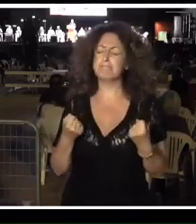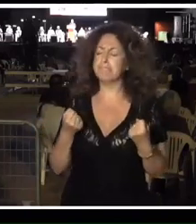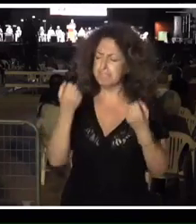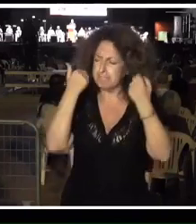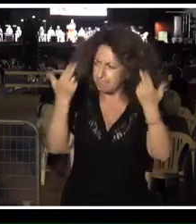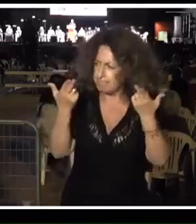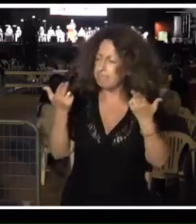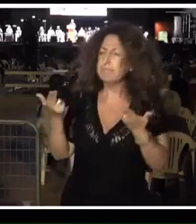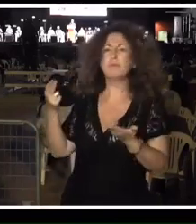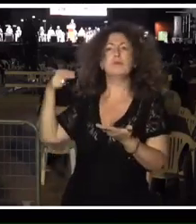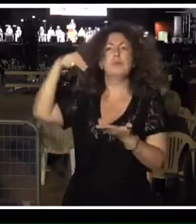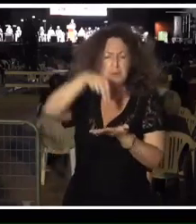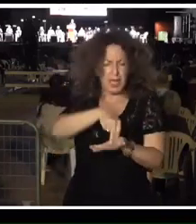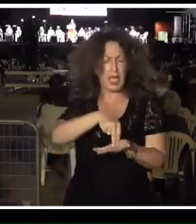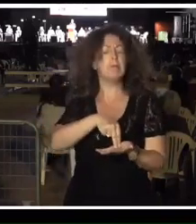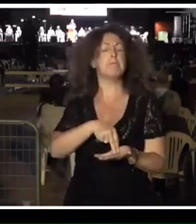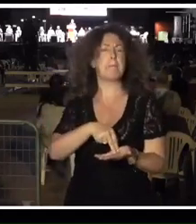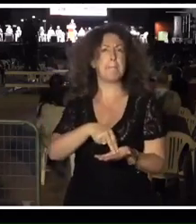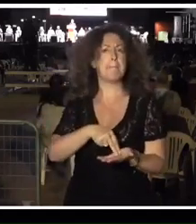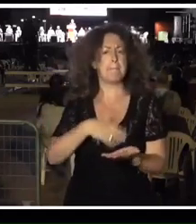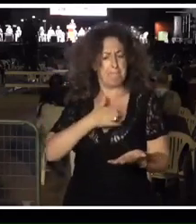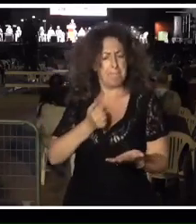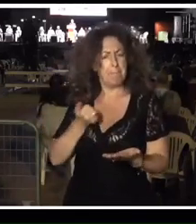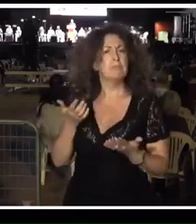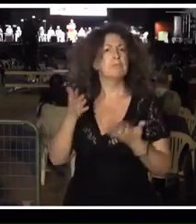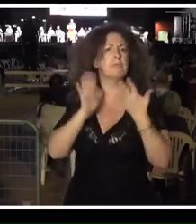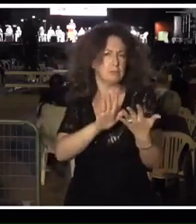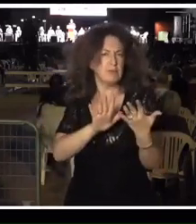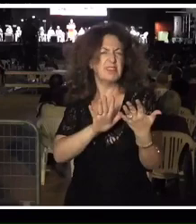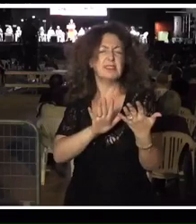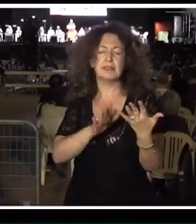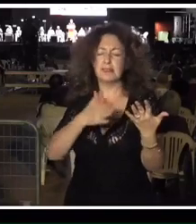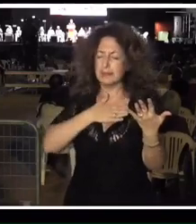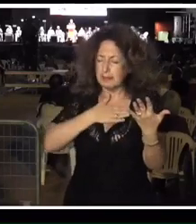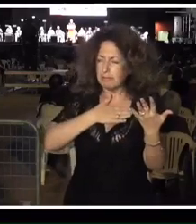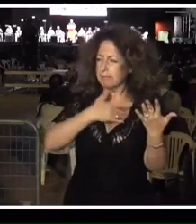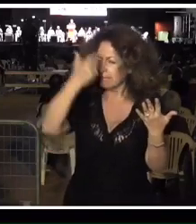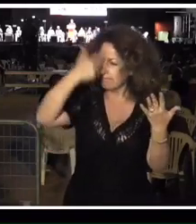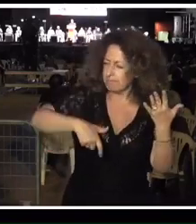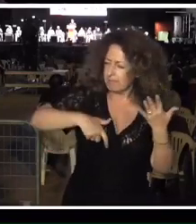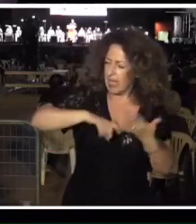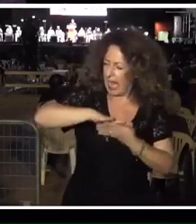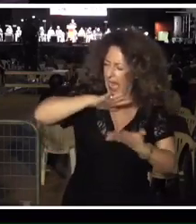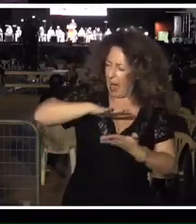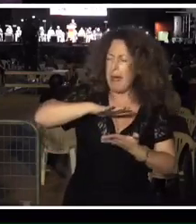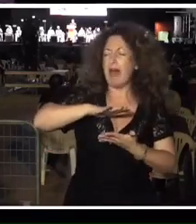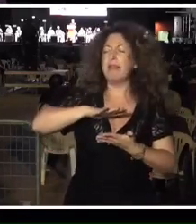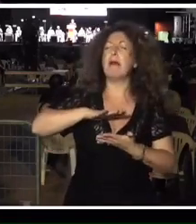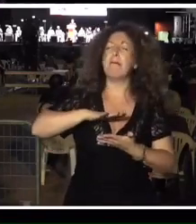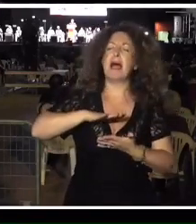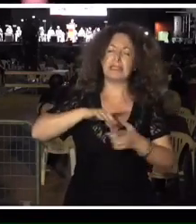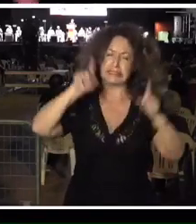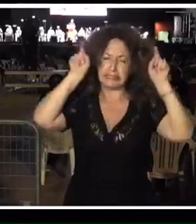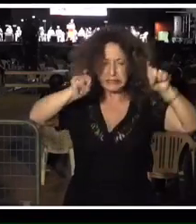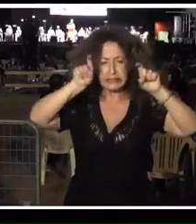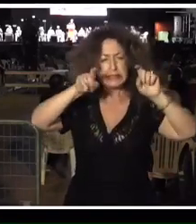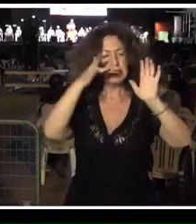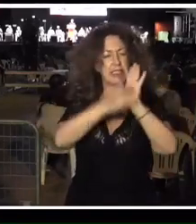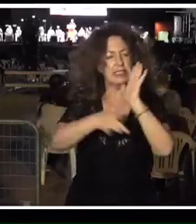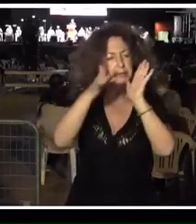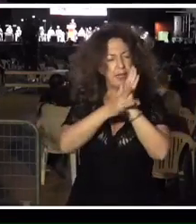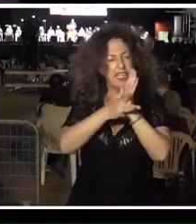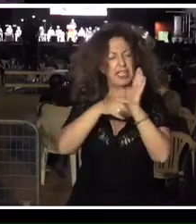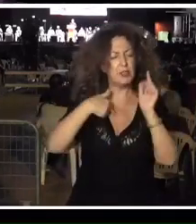con una enorme compostura y haciendo uso de su capacidad pedagógica para expresar su